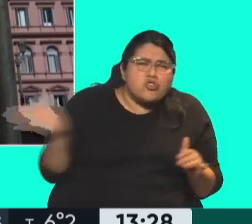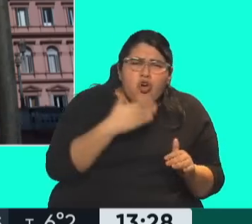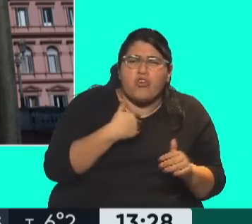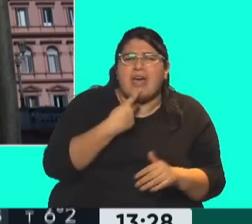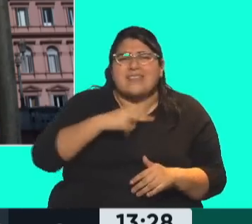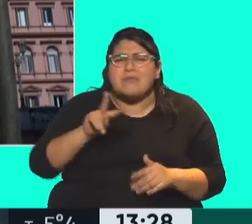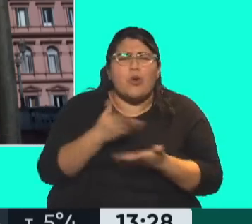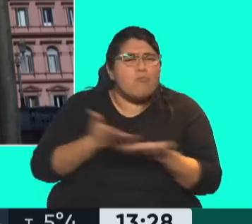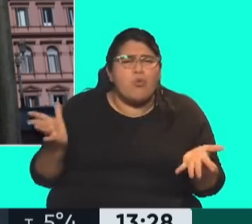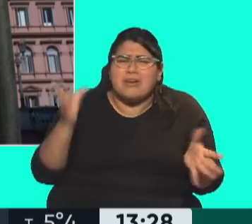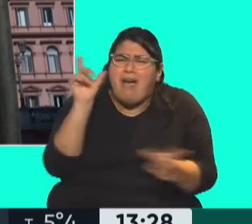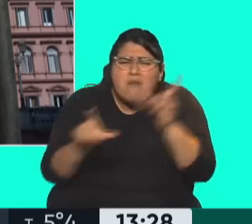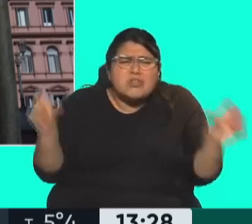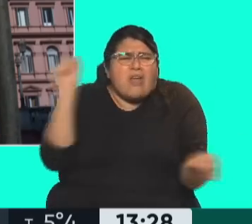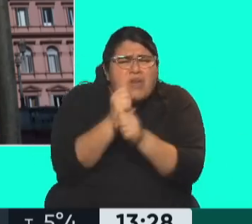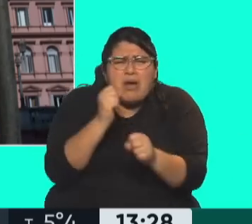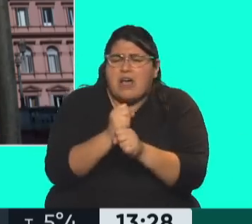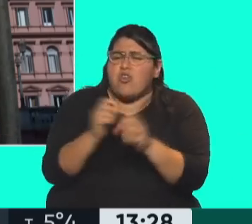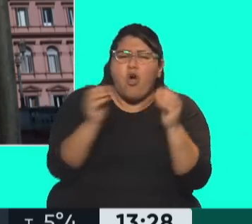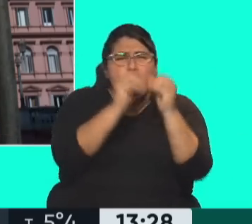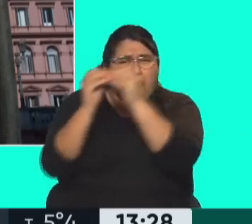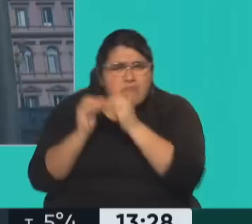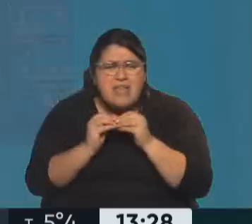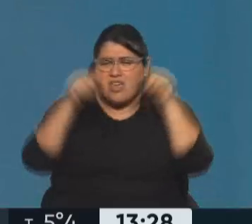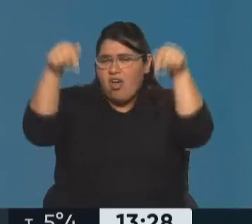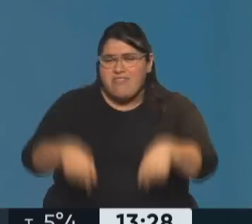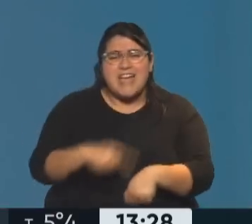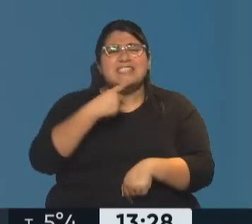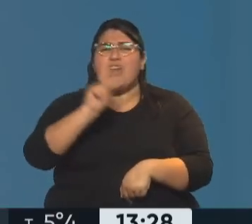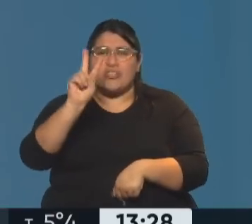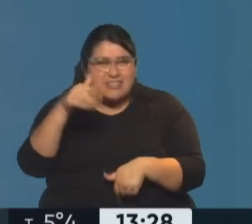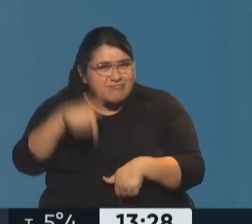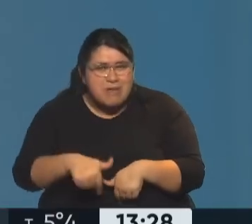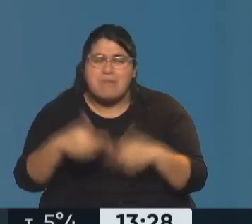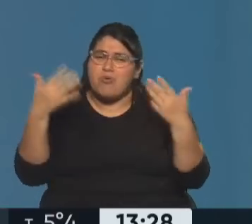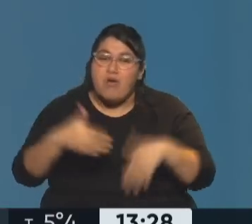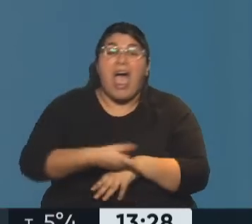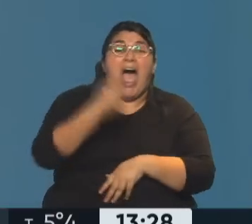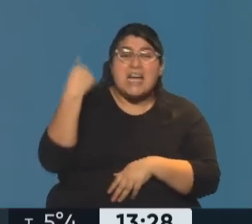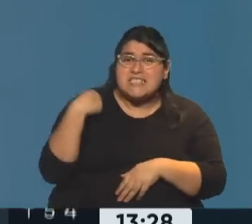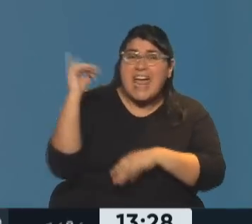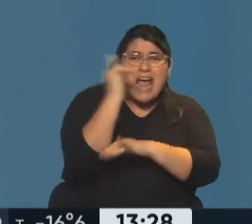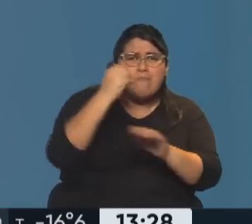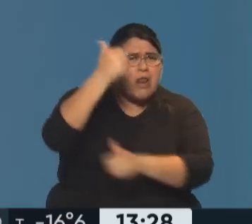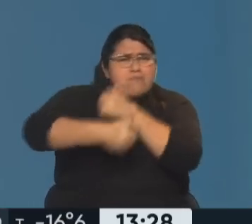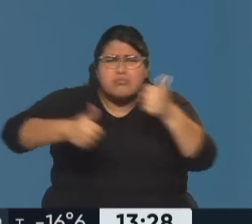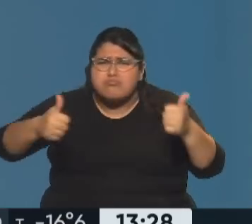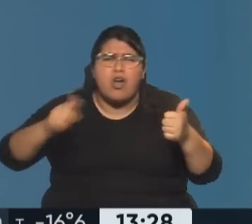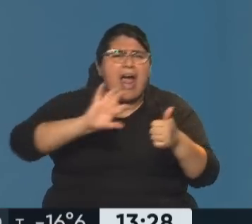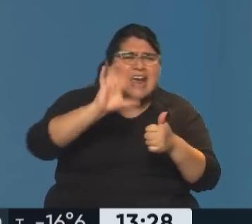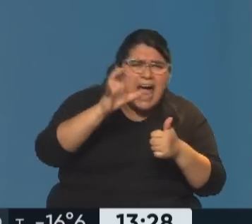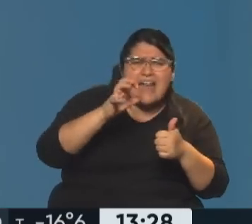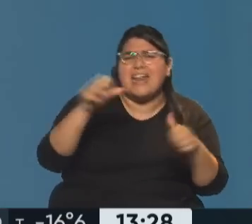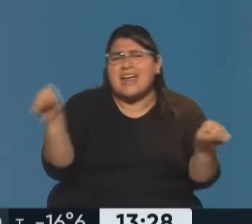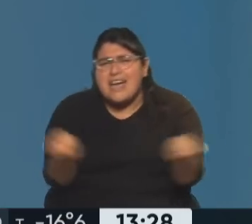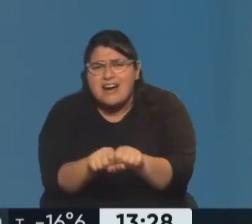la televisión pública, de todos los compañeros y compañeras de este noticiero, porque ayer había cámaras de todos los medios, de los de cable